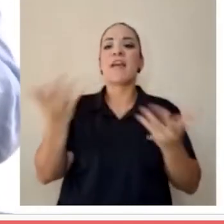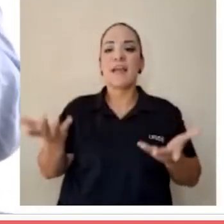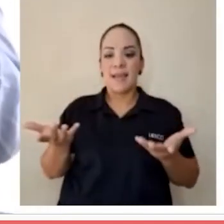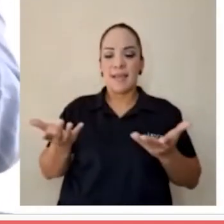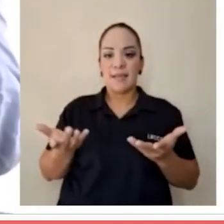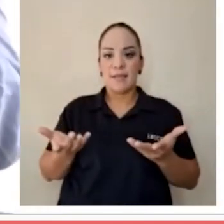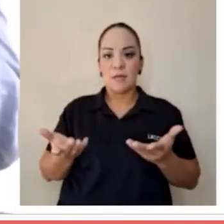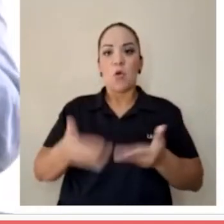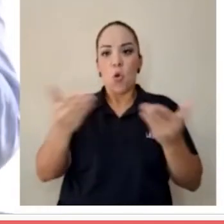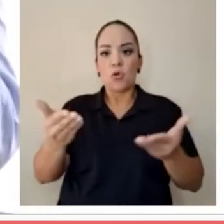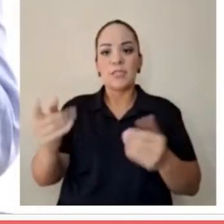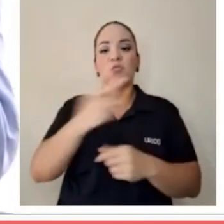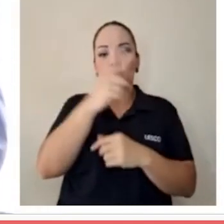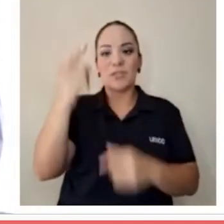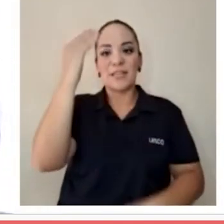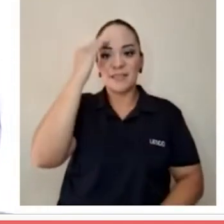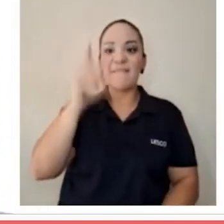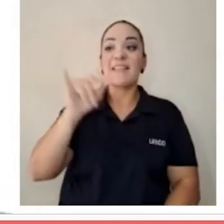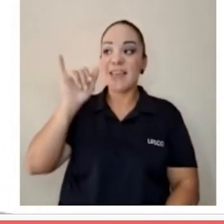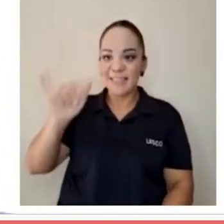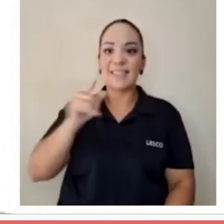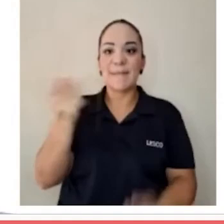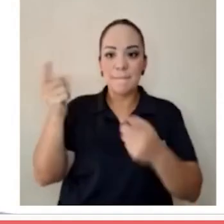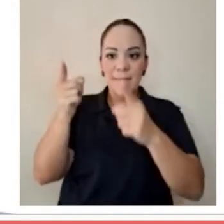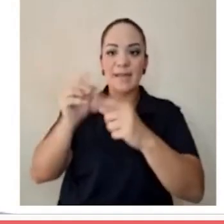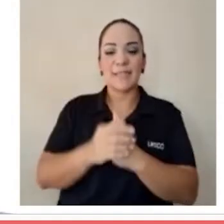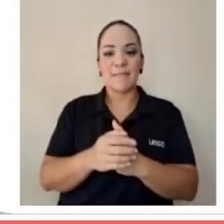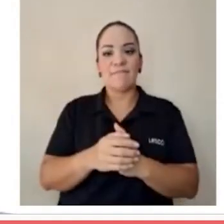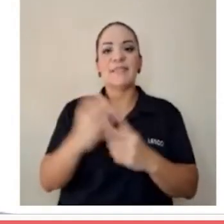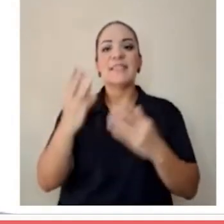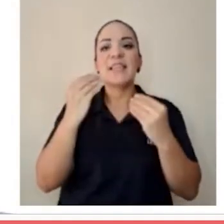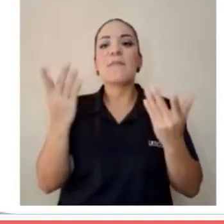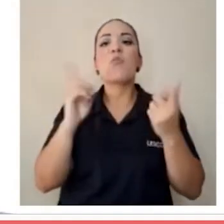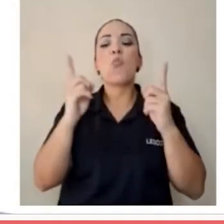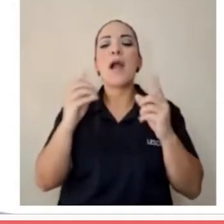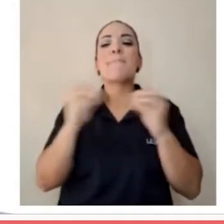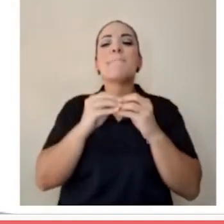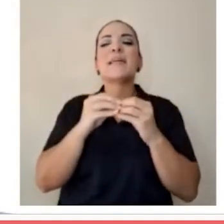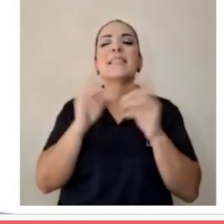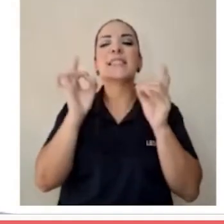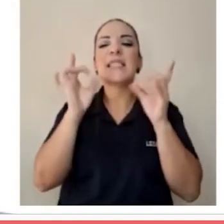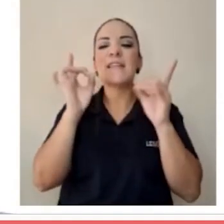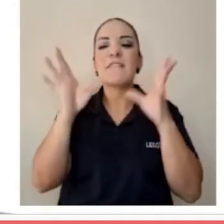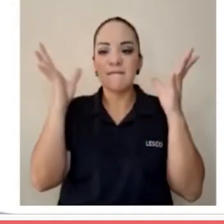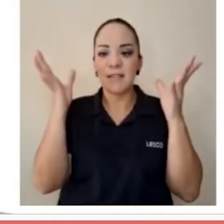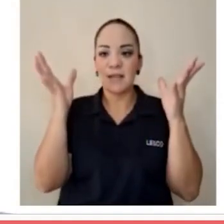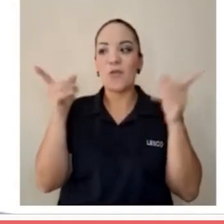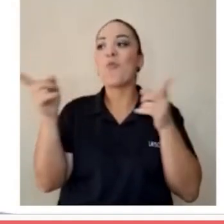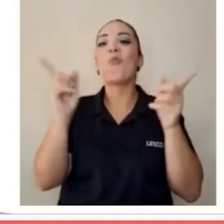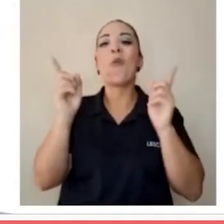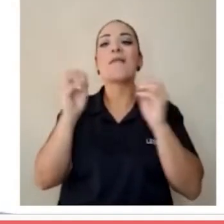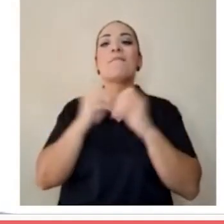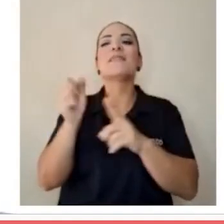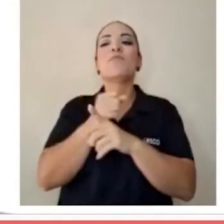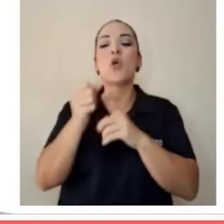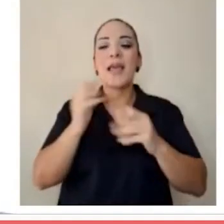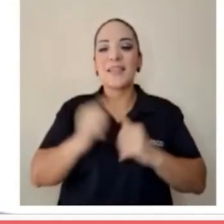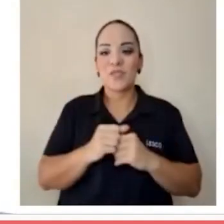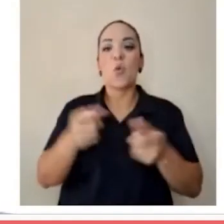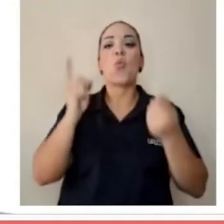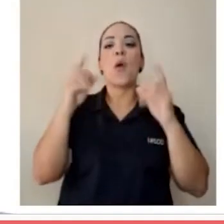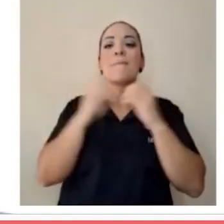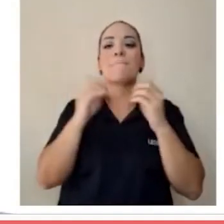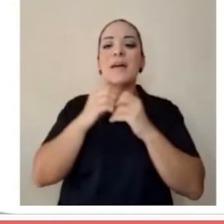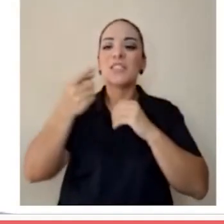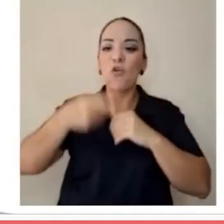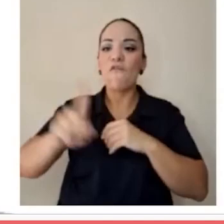ustedes saben que son, díganme, ¿qué es más criminal? ¿qué es más violento? ¿qué es más